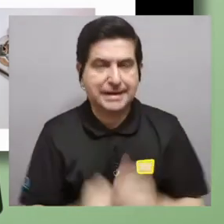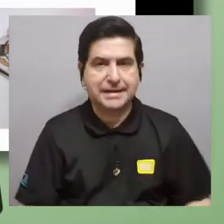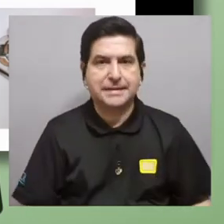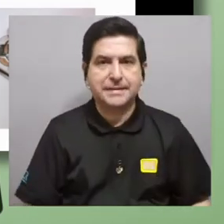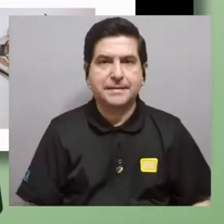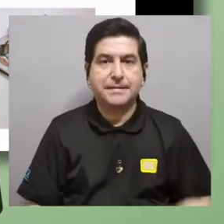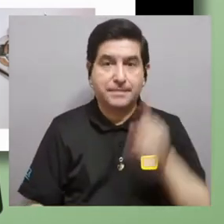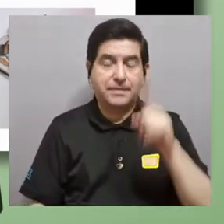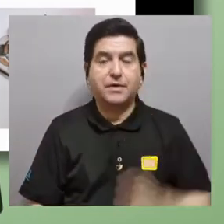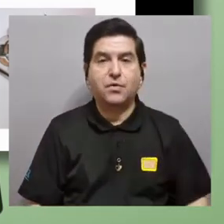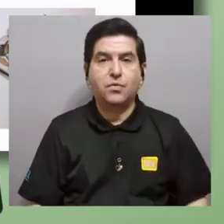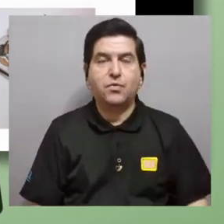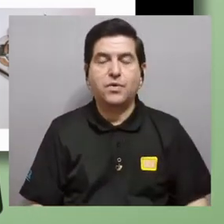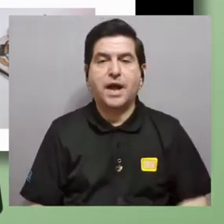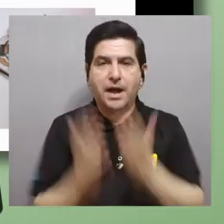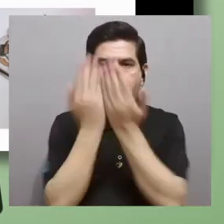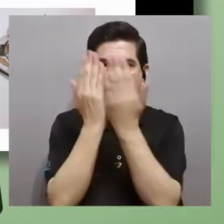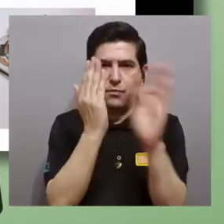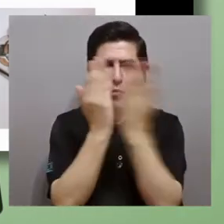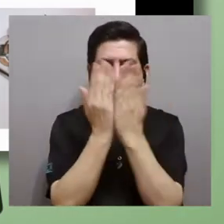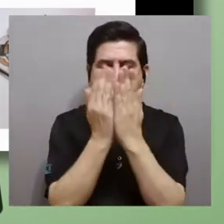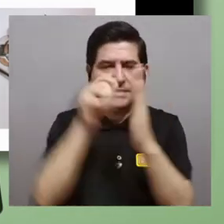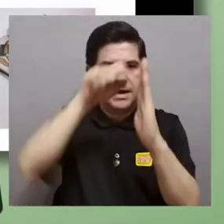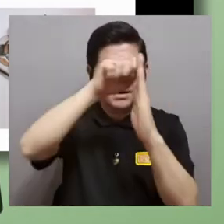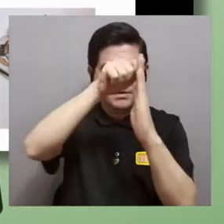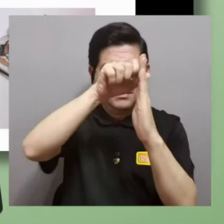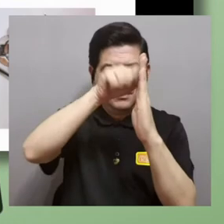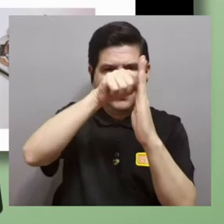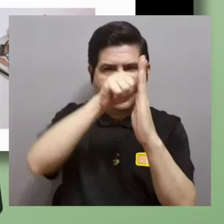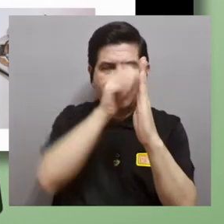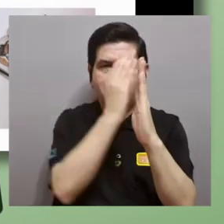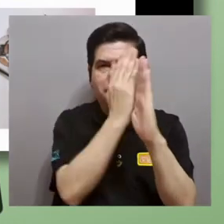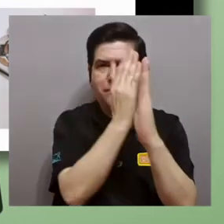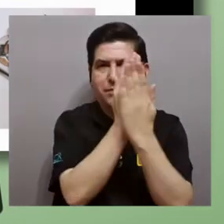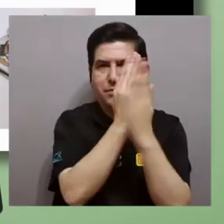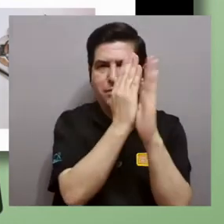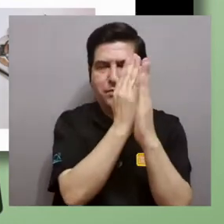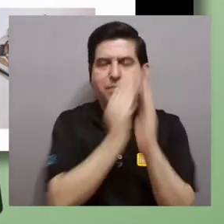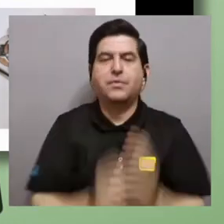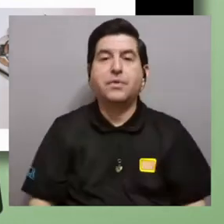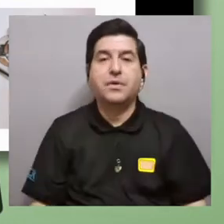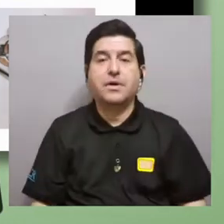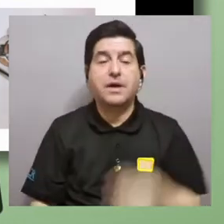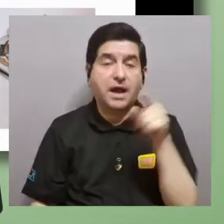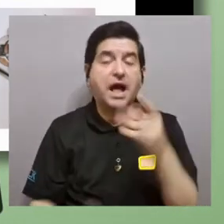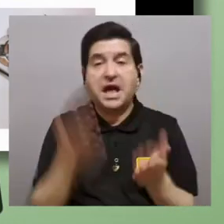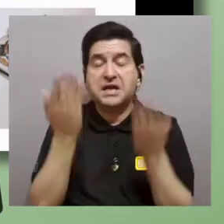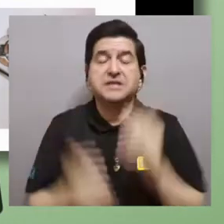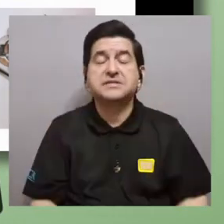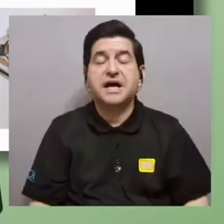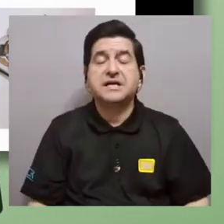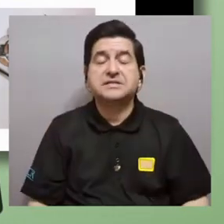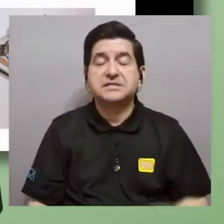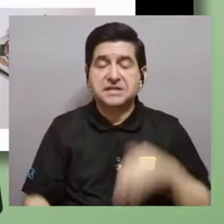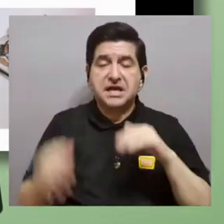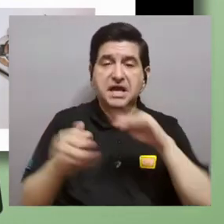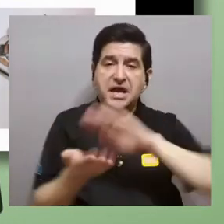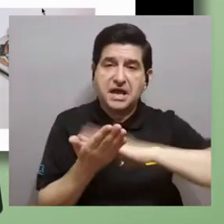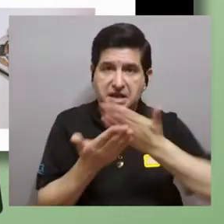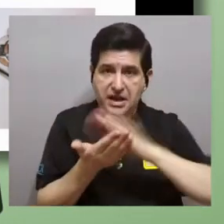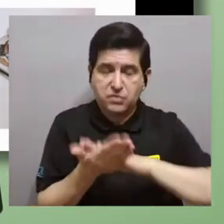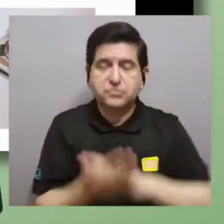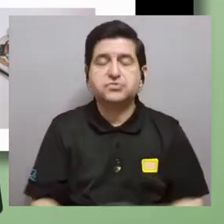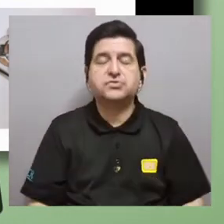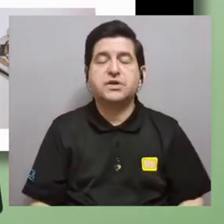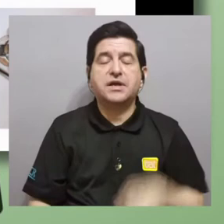una bisagra en una puerta en un cabine donde almacenan las cosas en la cocina y tienen